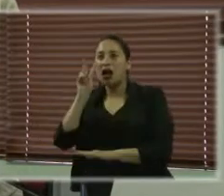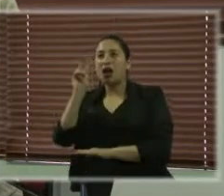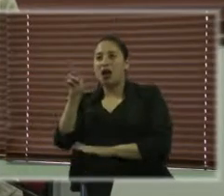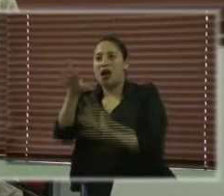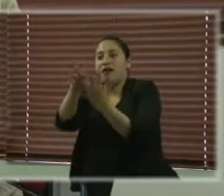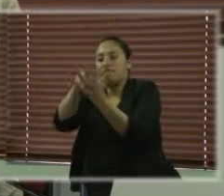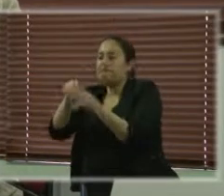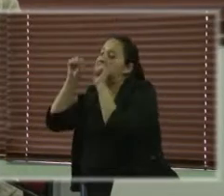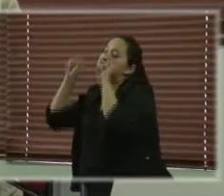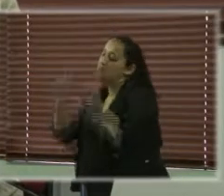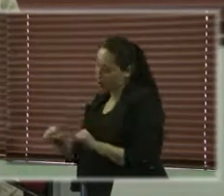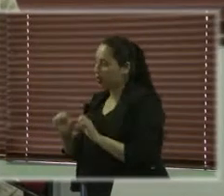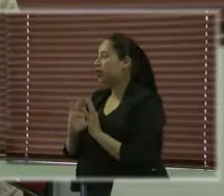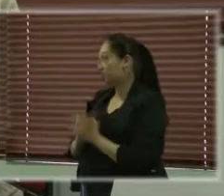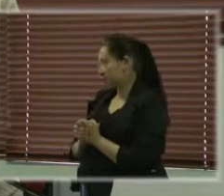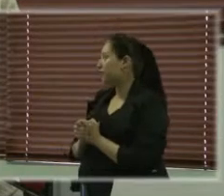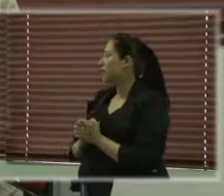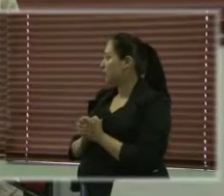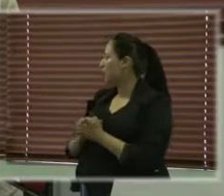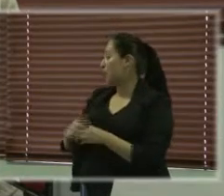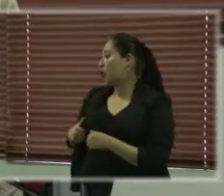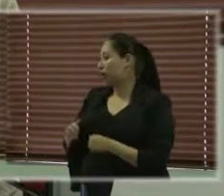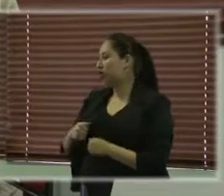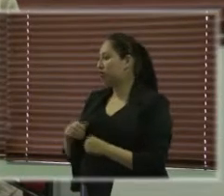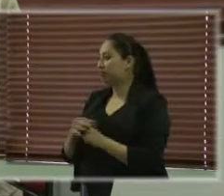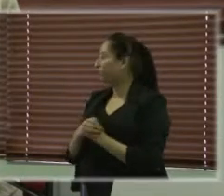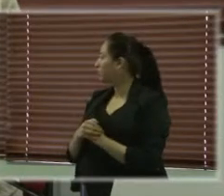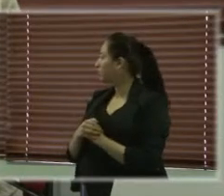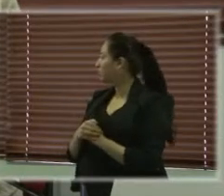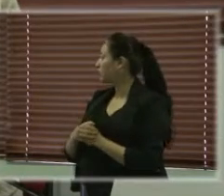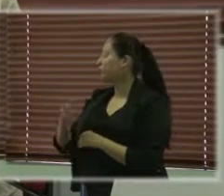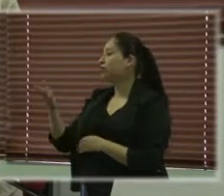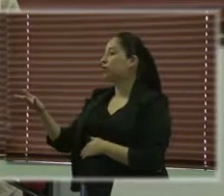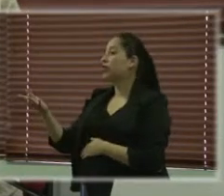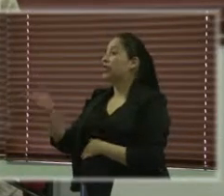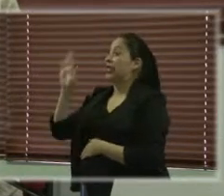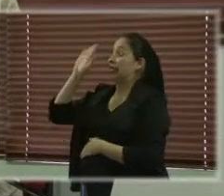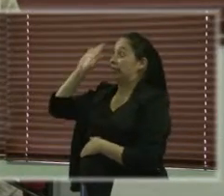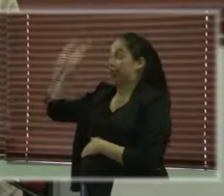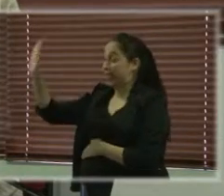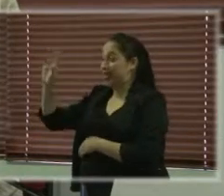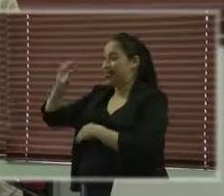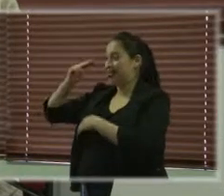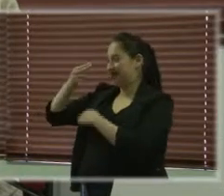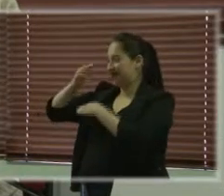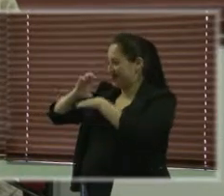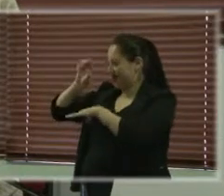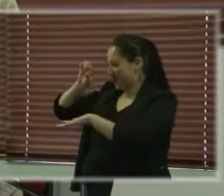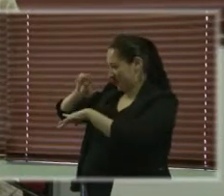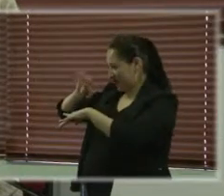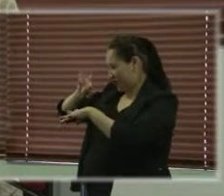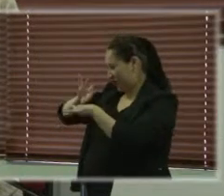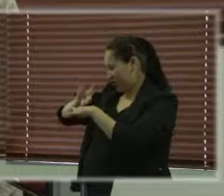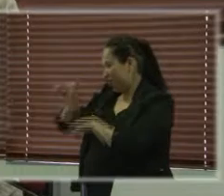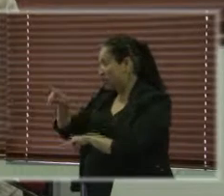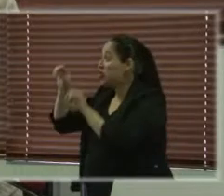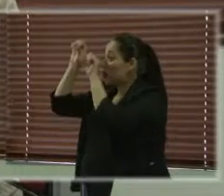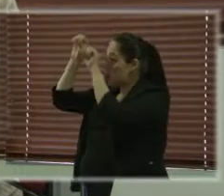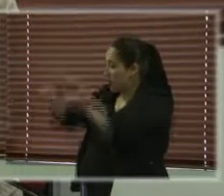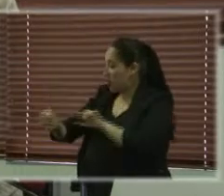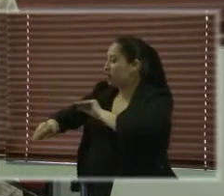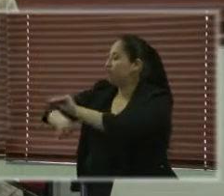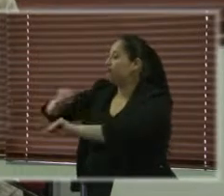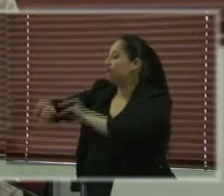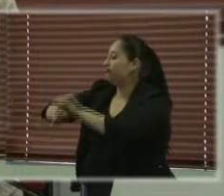consignas de la metodología making it work es que si se pudo hacer allí, se puede hacer aquí también, o sea, es